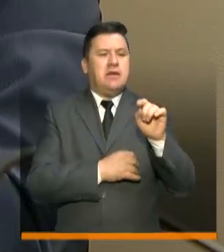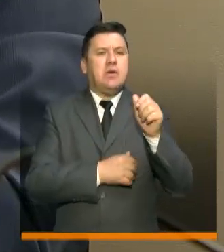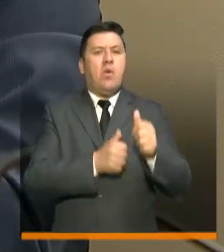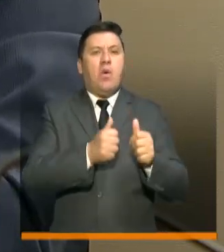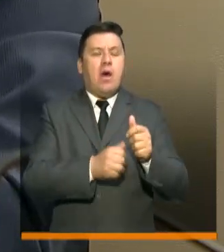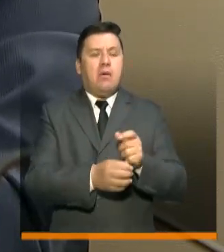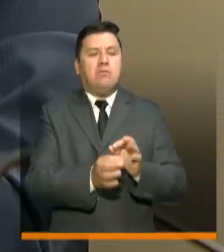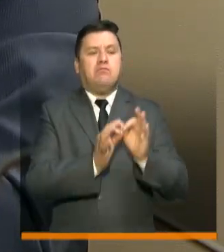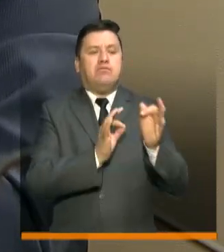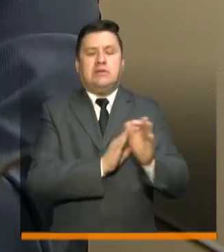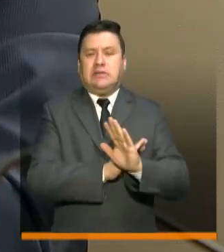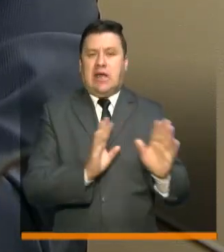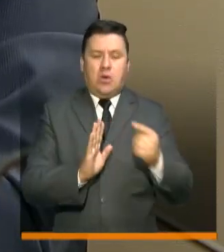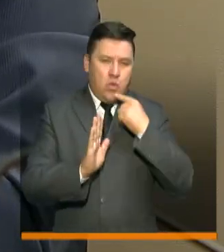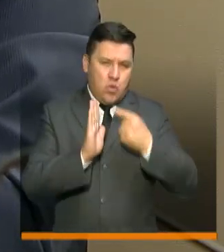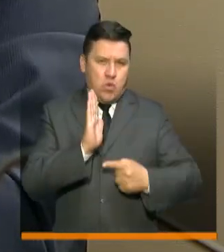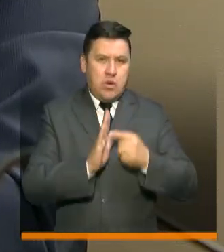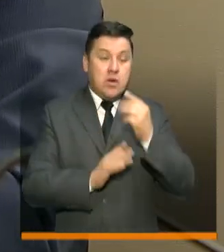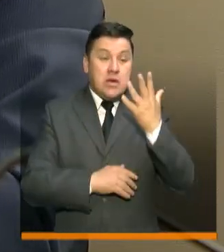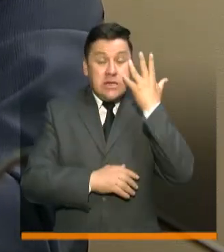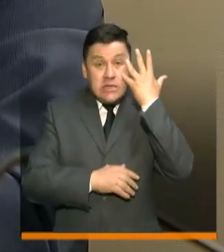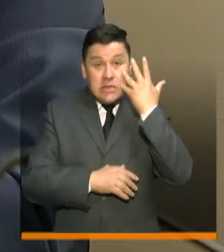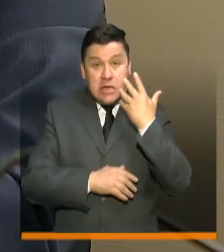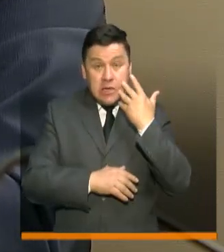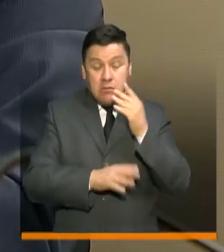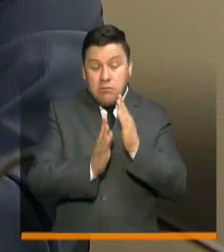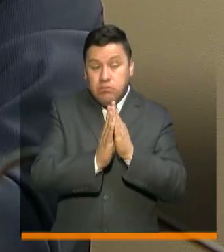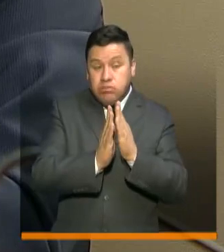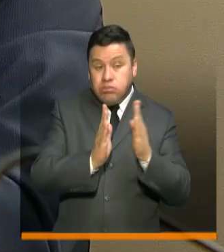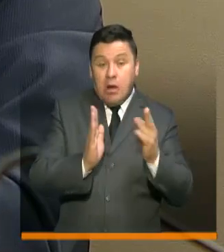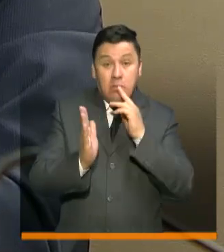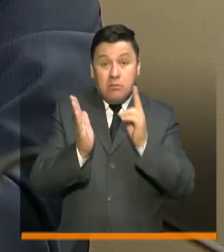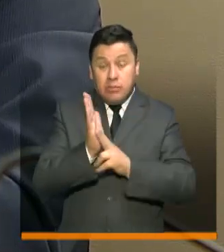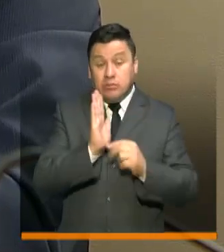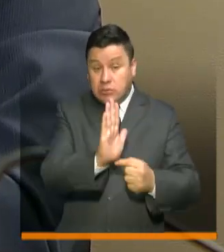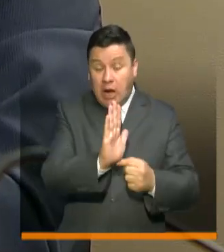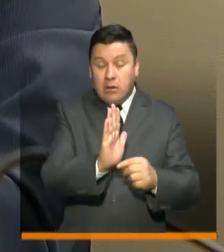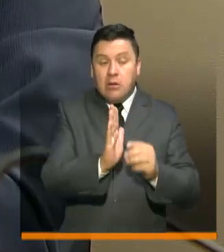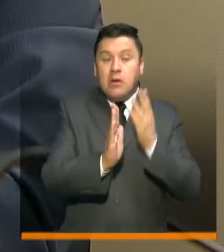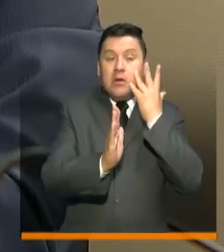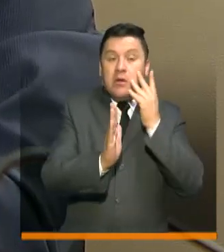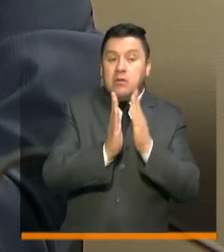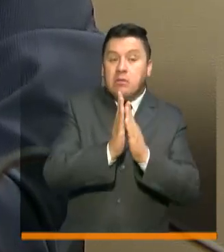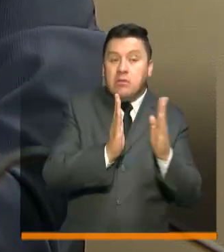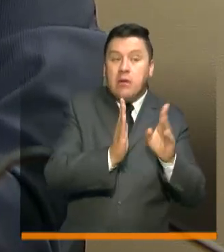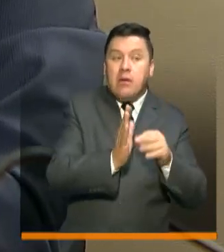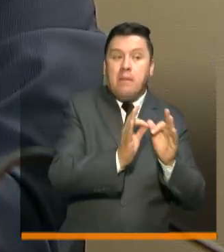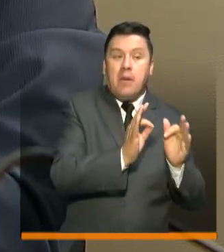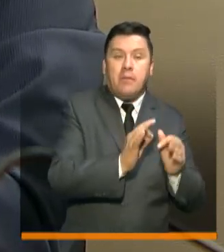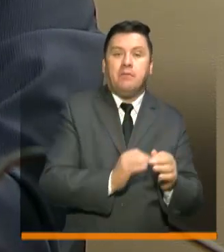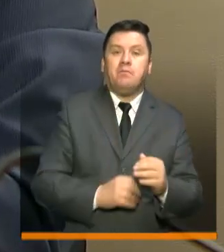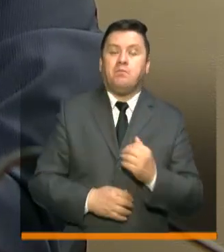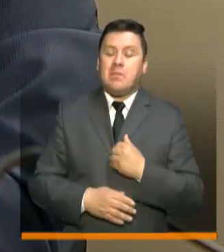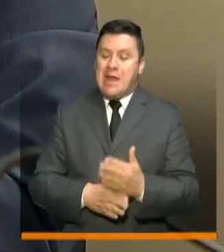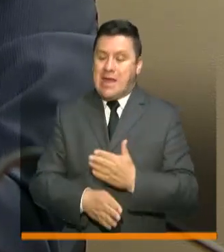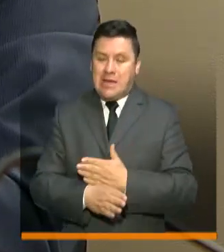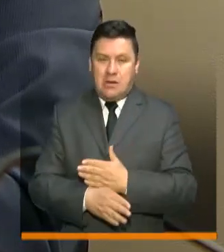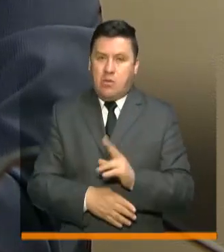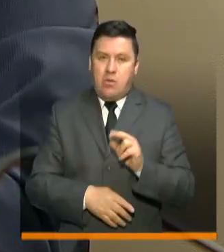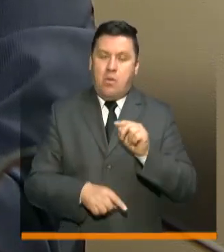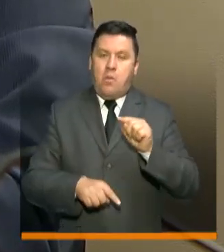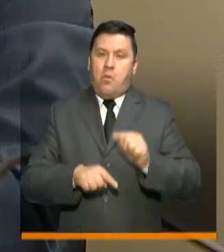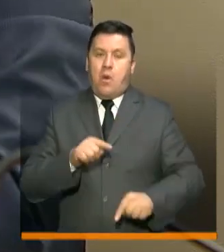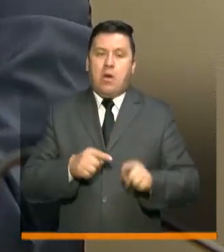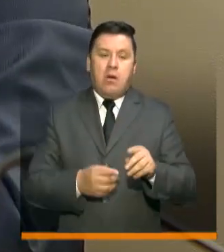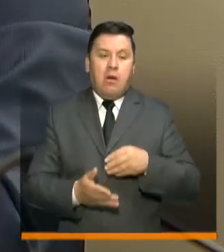pagar, e inmediatamente cinco días para notificar a la Superintendencia de Salud. Y hemos tomado una previsión, presidente. No